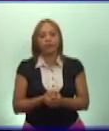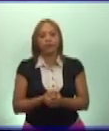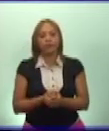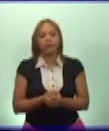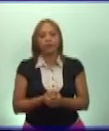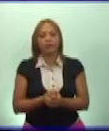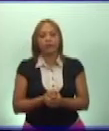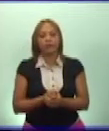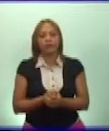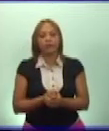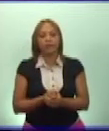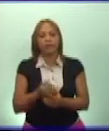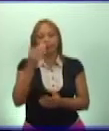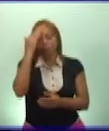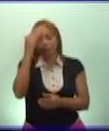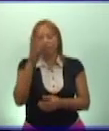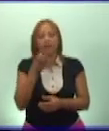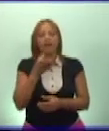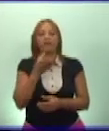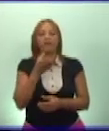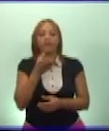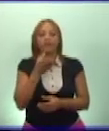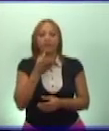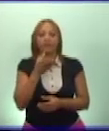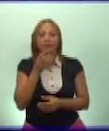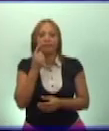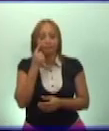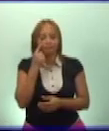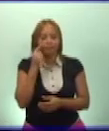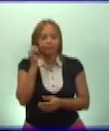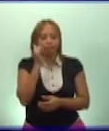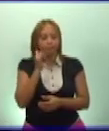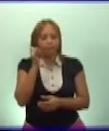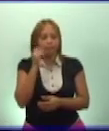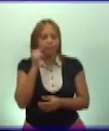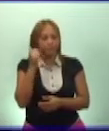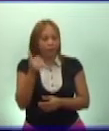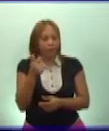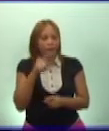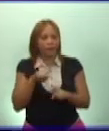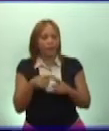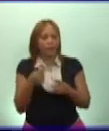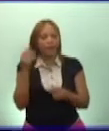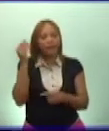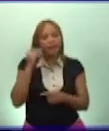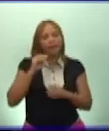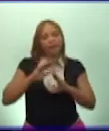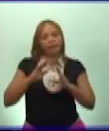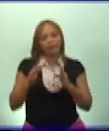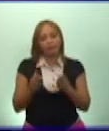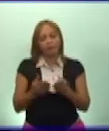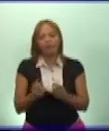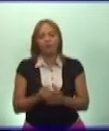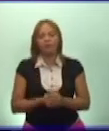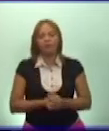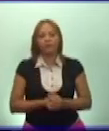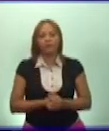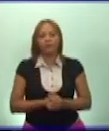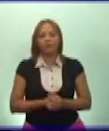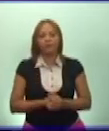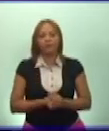debemos dar gracias a Fidel. Visualicen el video para que puedan actualizarse en ese sentido.